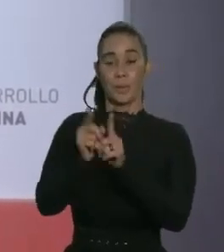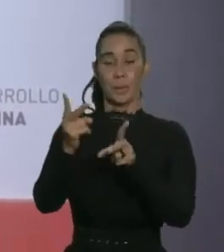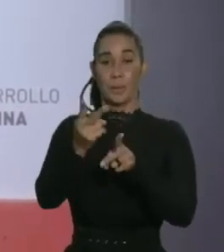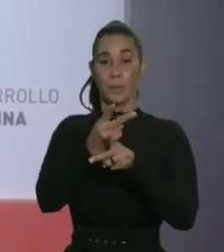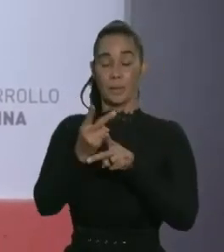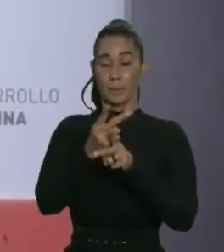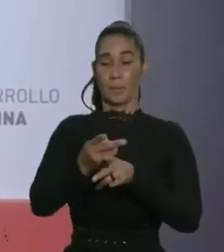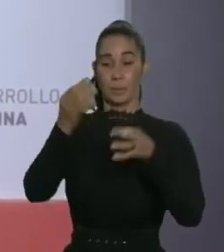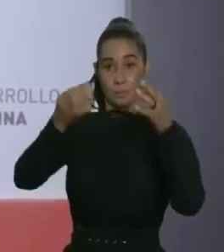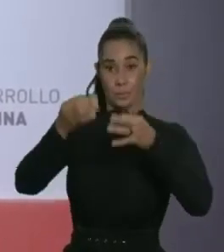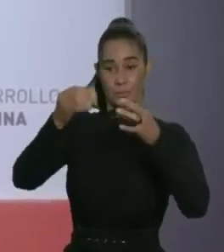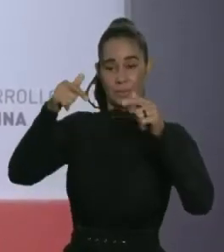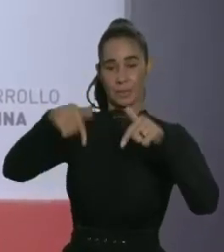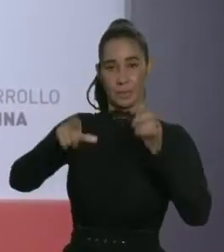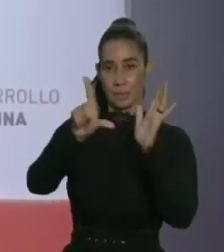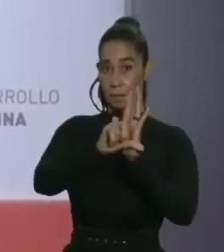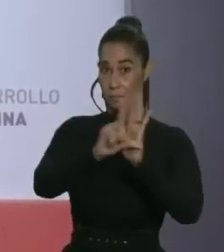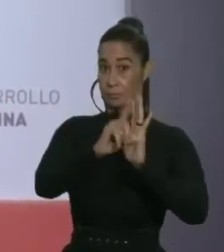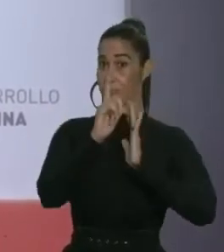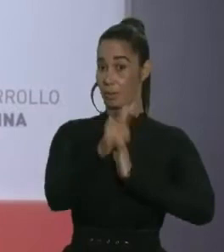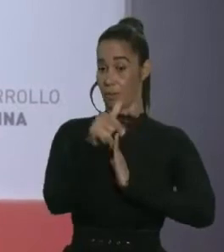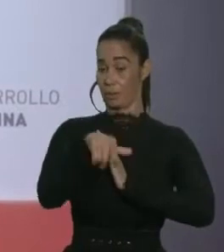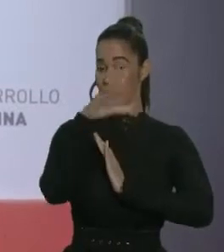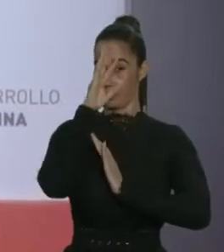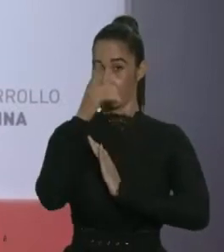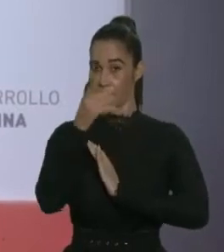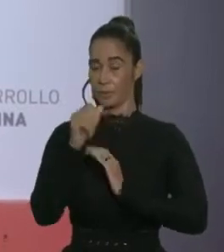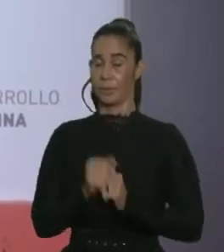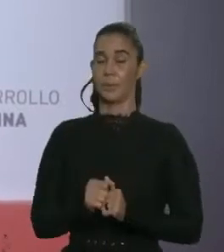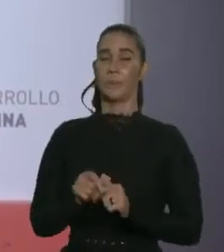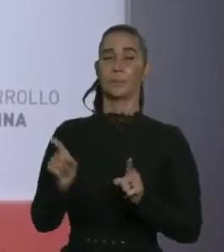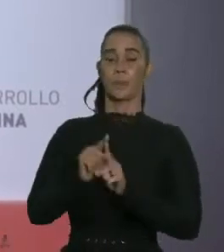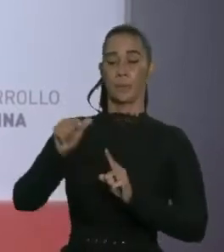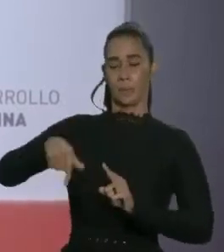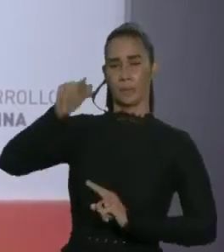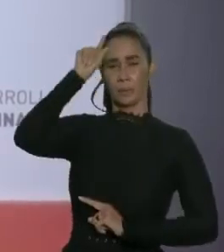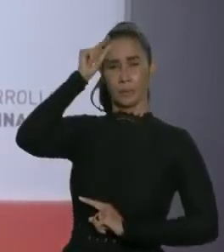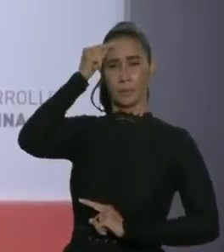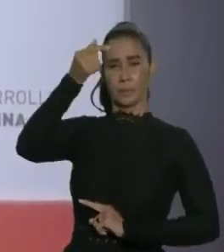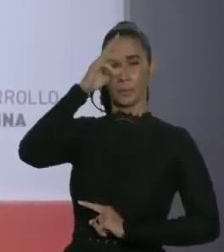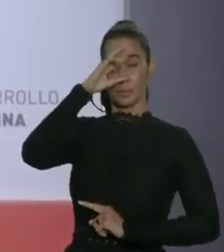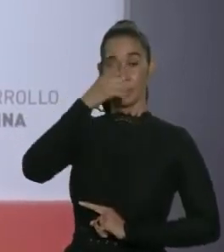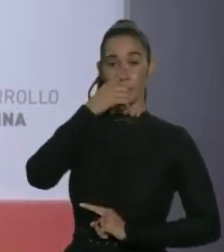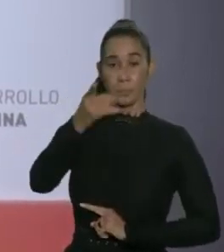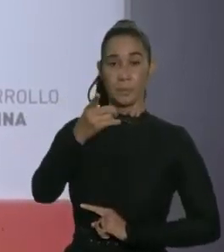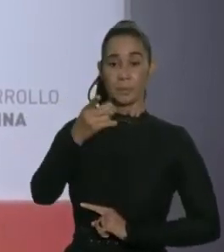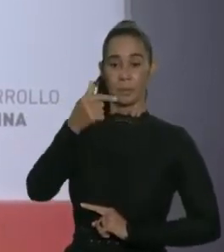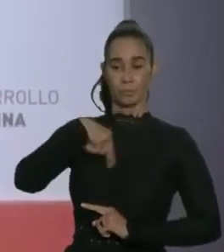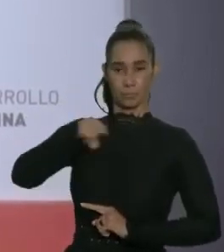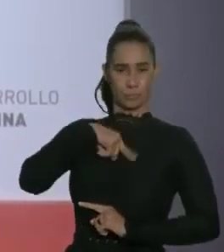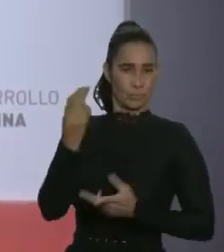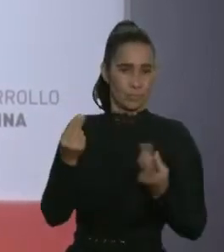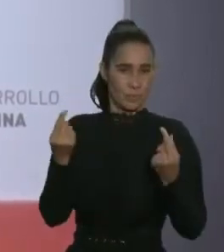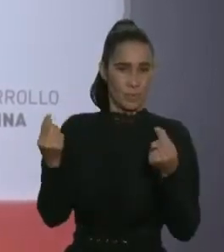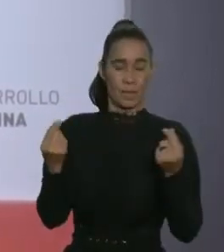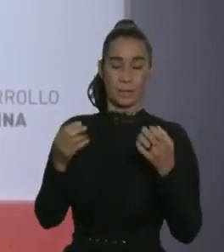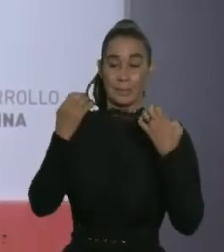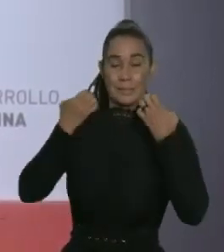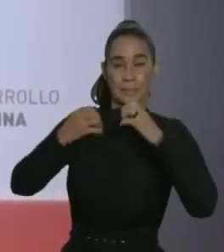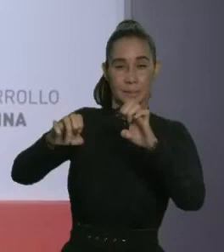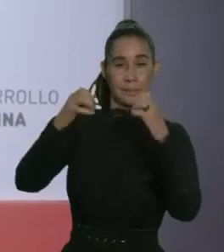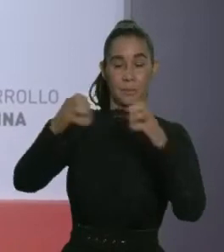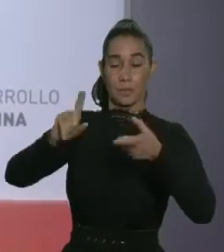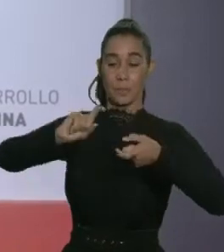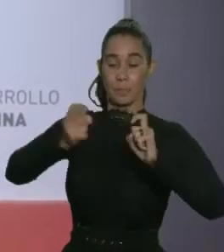jurídica que ofrece nuestro país. Por otra parte, desde el Gobierno de la República Dominicana estamos haciendo ingentes esfuerzos